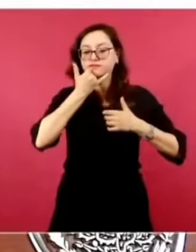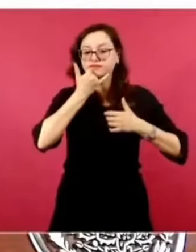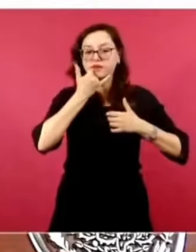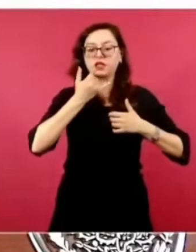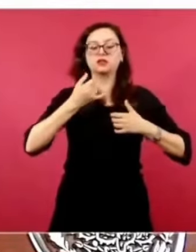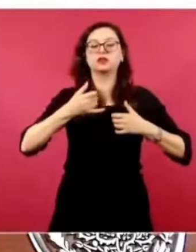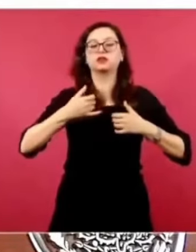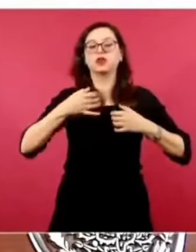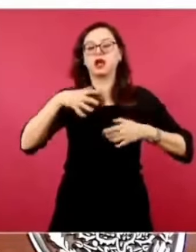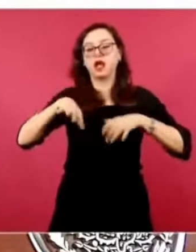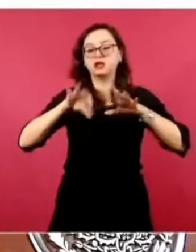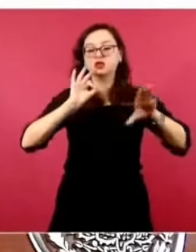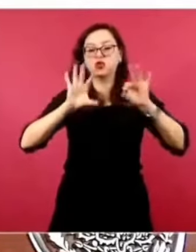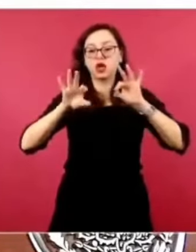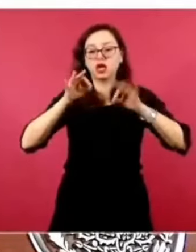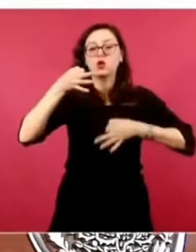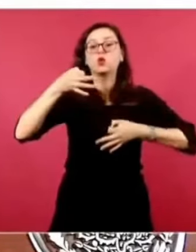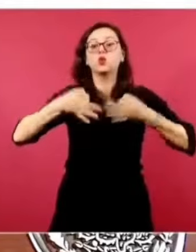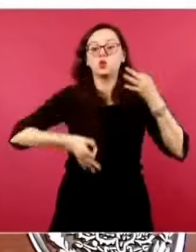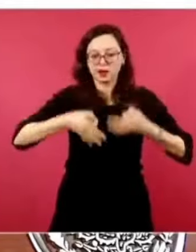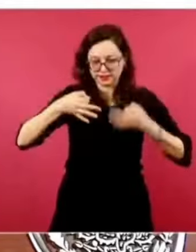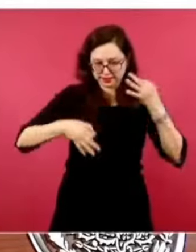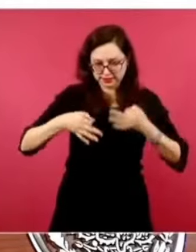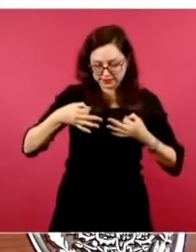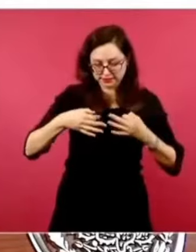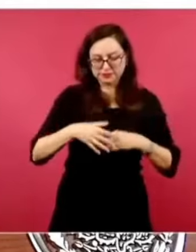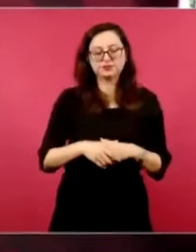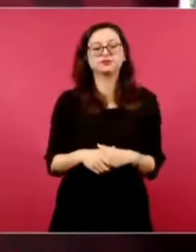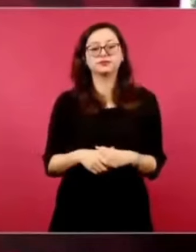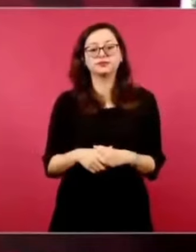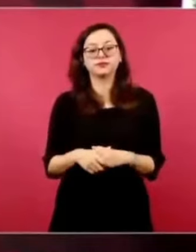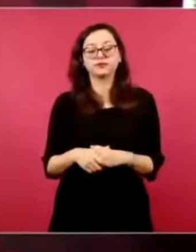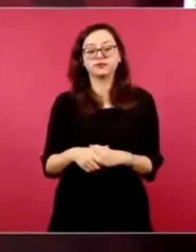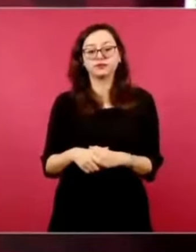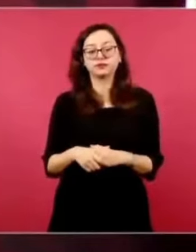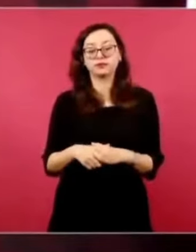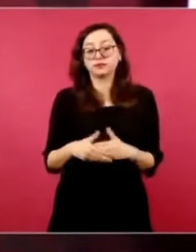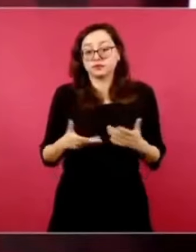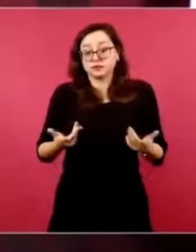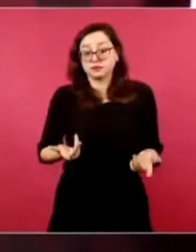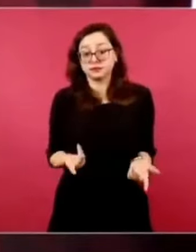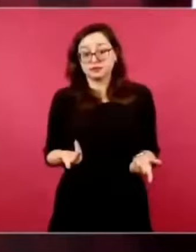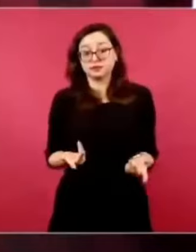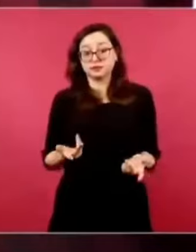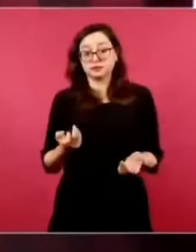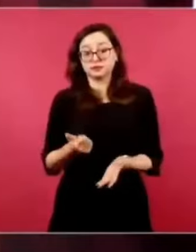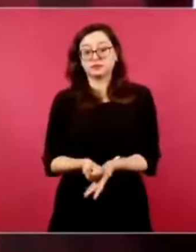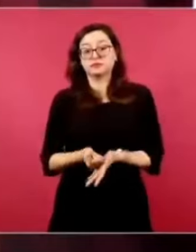Y esto va a ayudar muchísimo sin